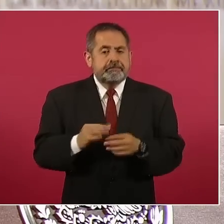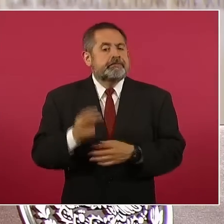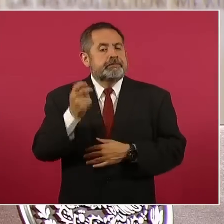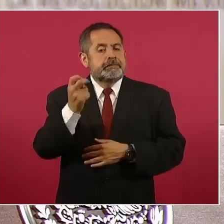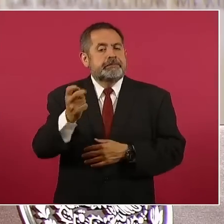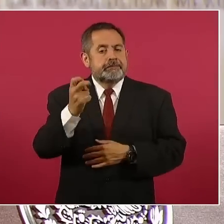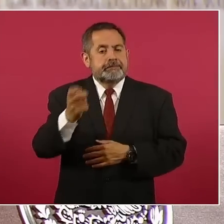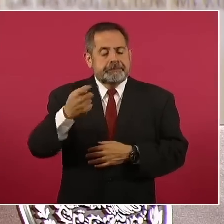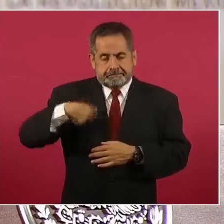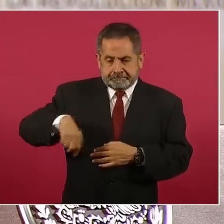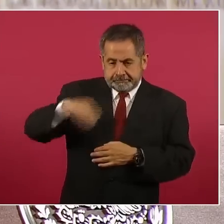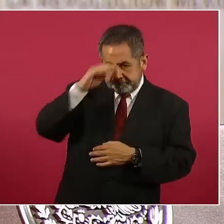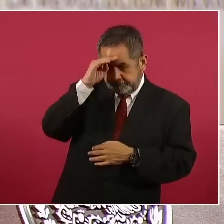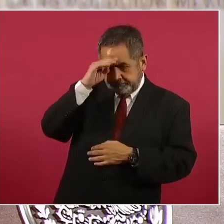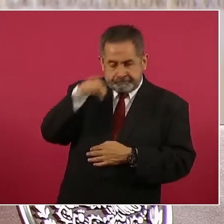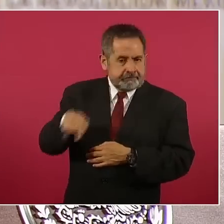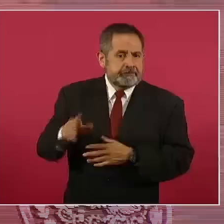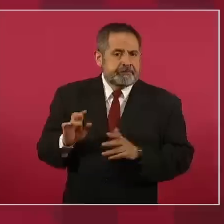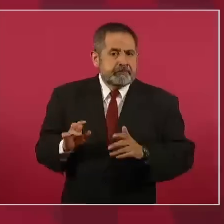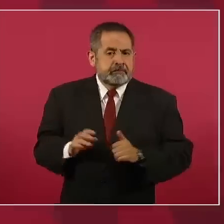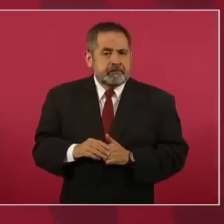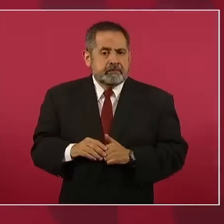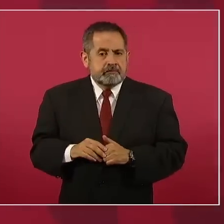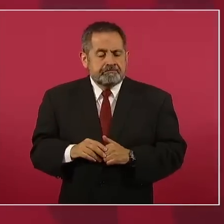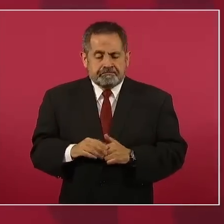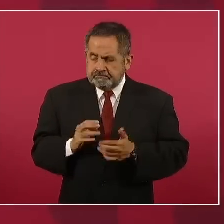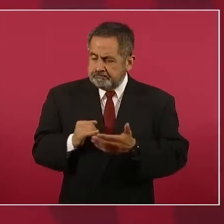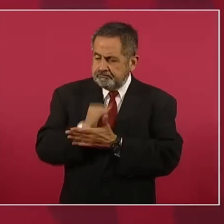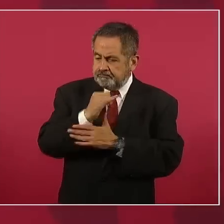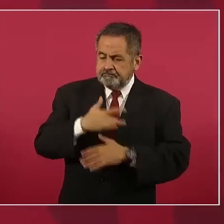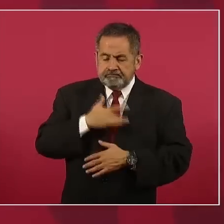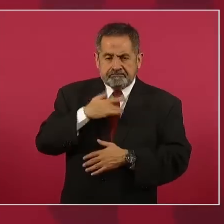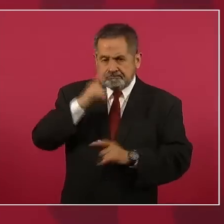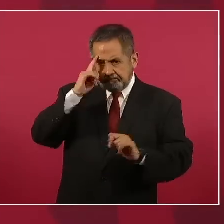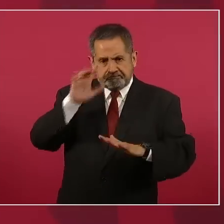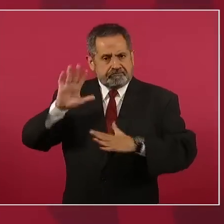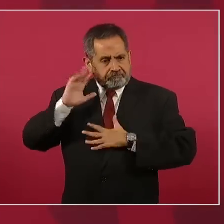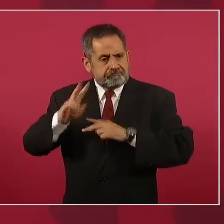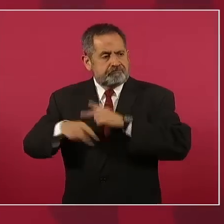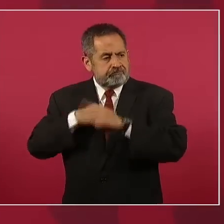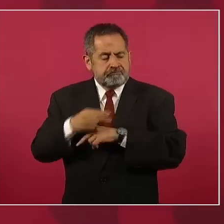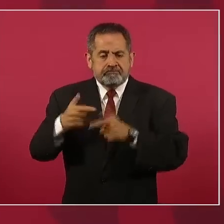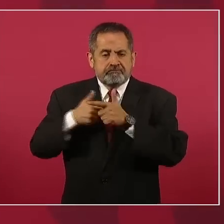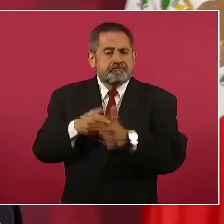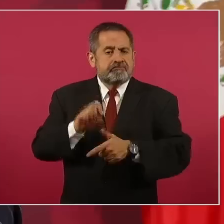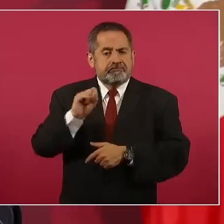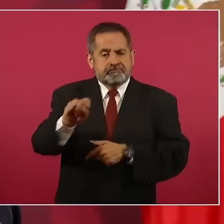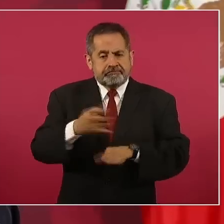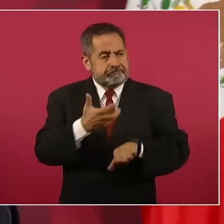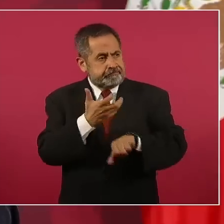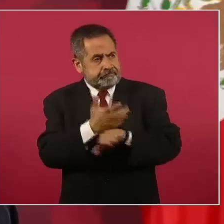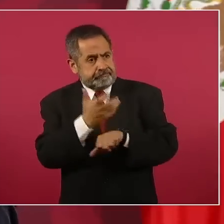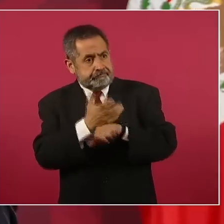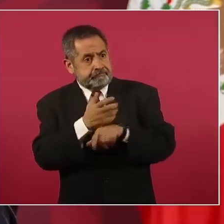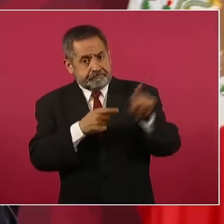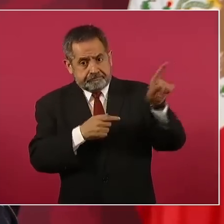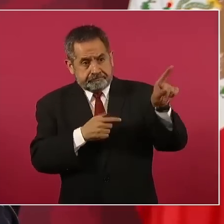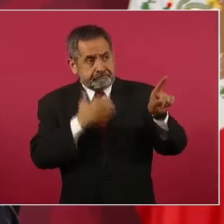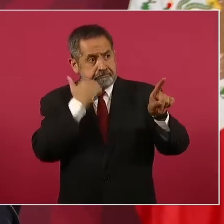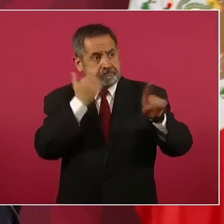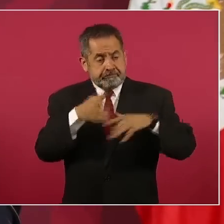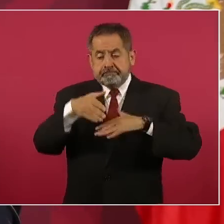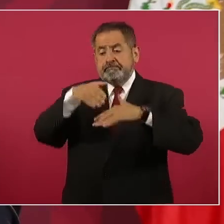eso reafirmamos el compromiso de que los estadounidenses que quieran